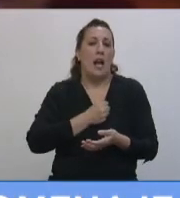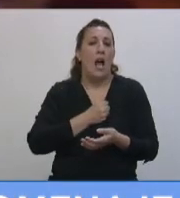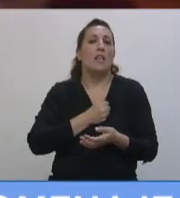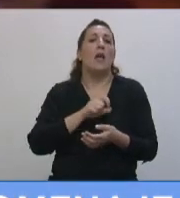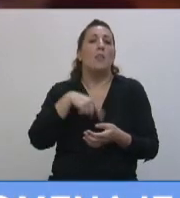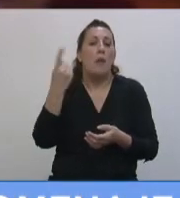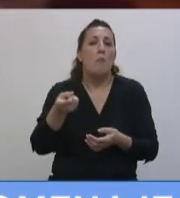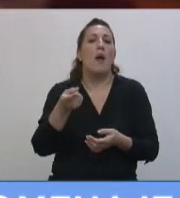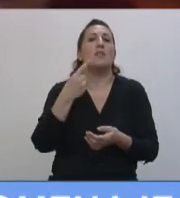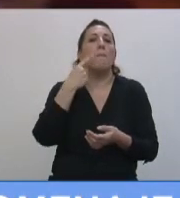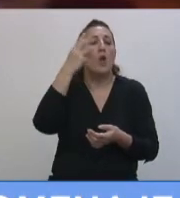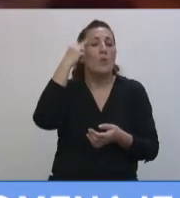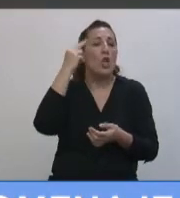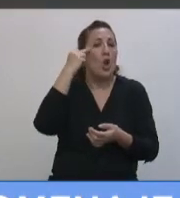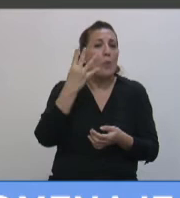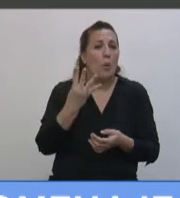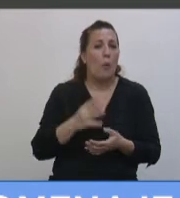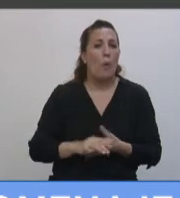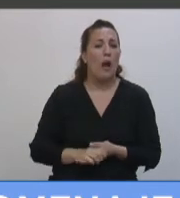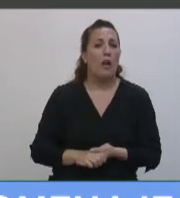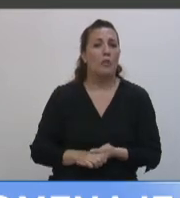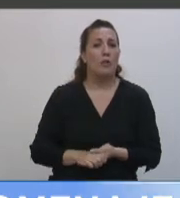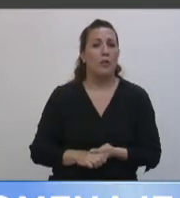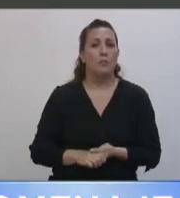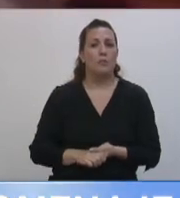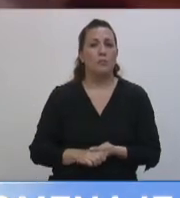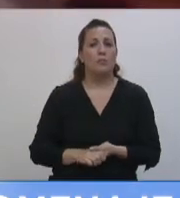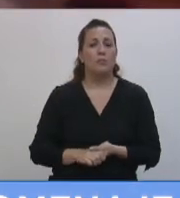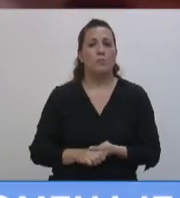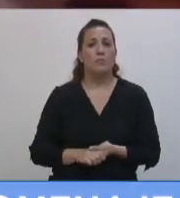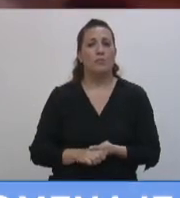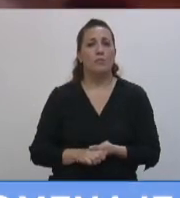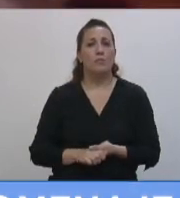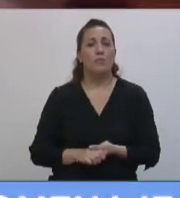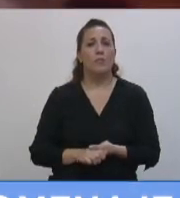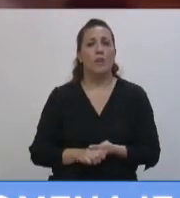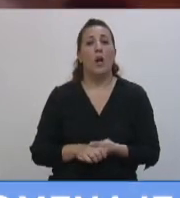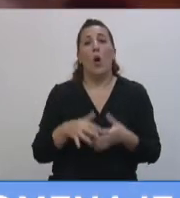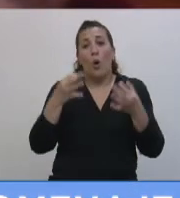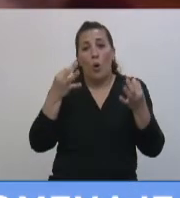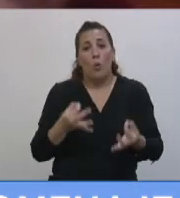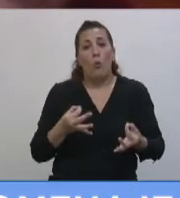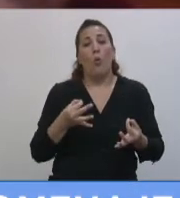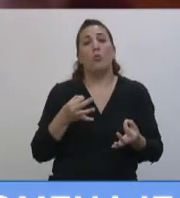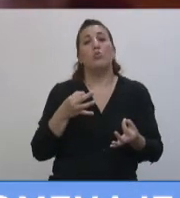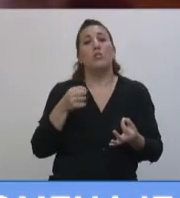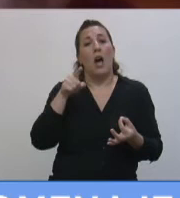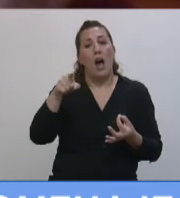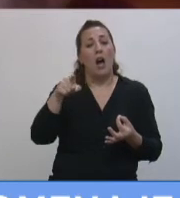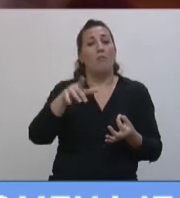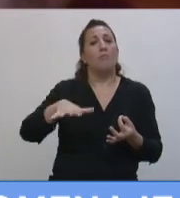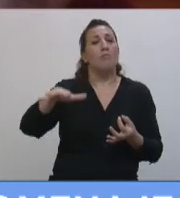constituyente en 1994, con la característica que casualmente ella es del departamento, el